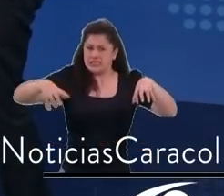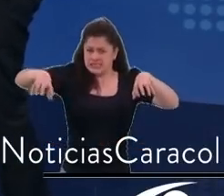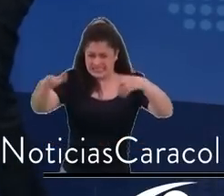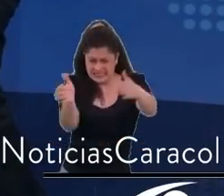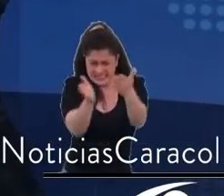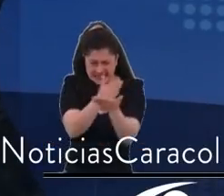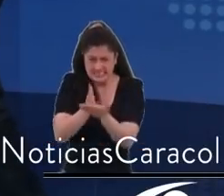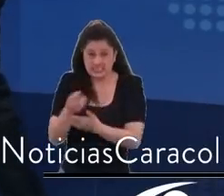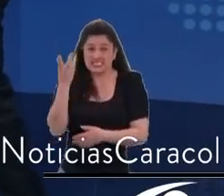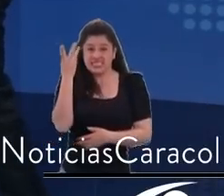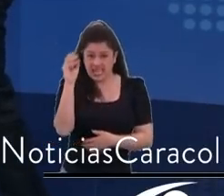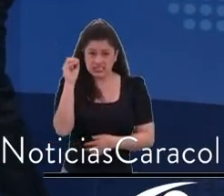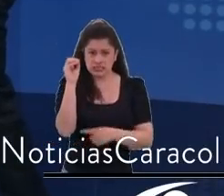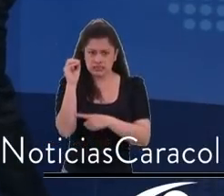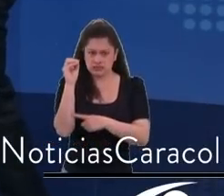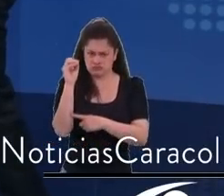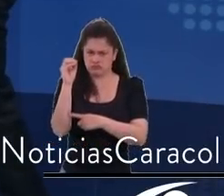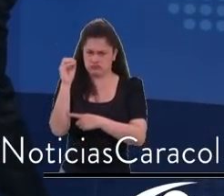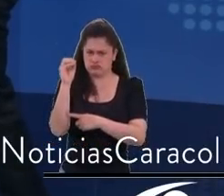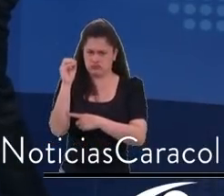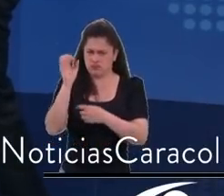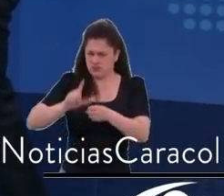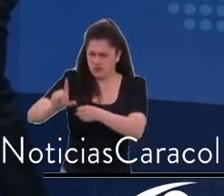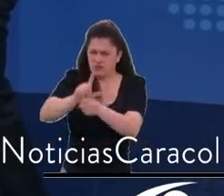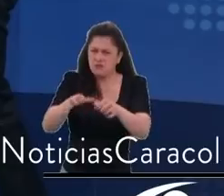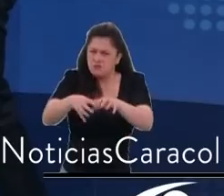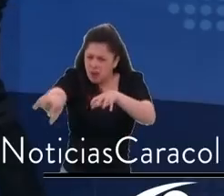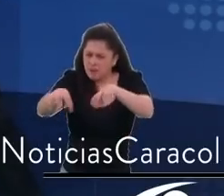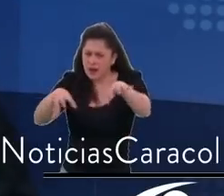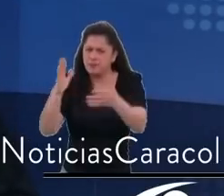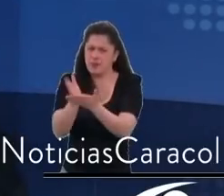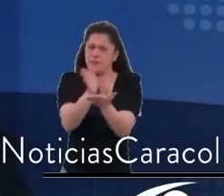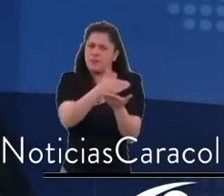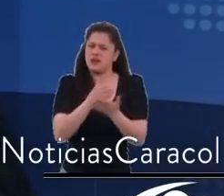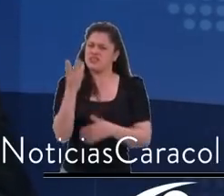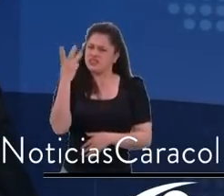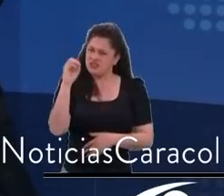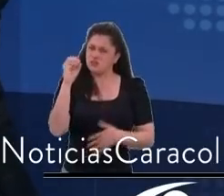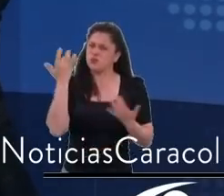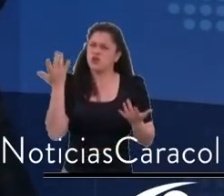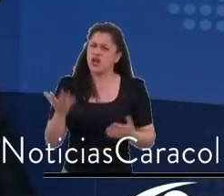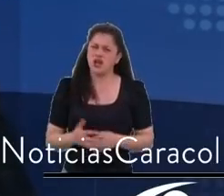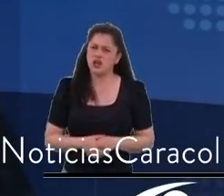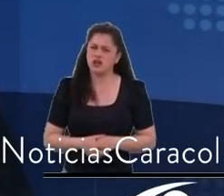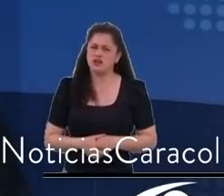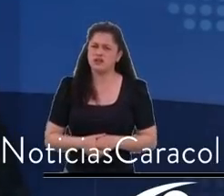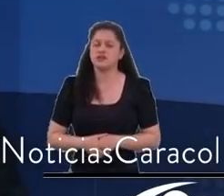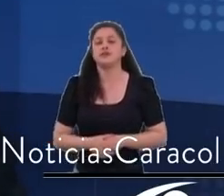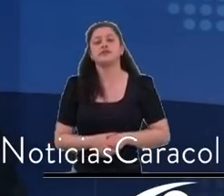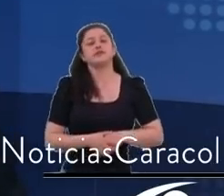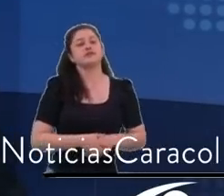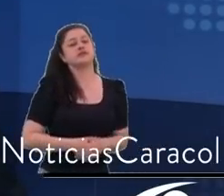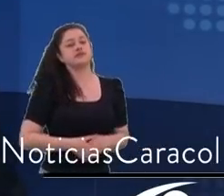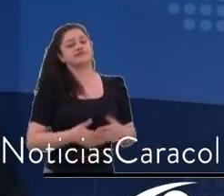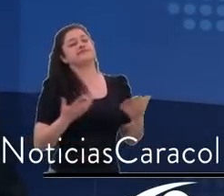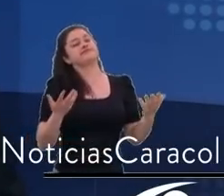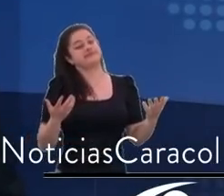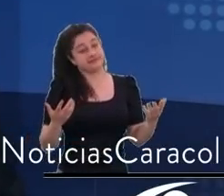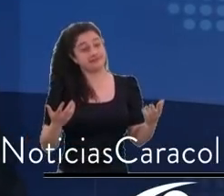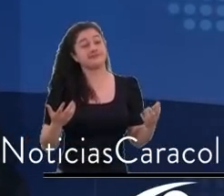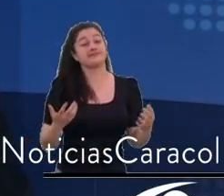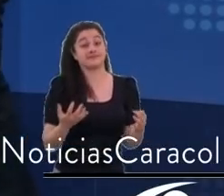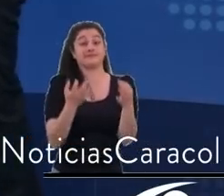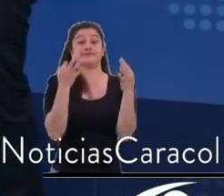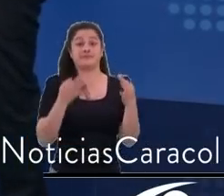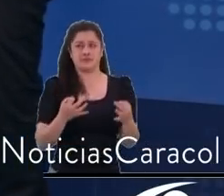¿Por qué? Y de una se le formulo la crítica que le hacen. ¿No es eso aumentar la burocracia? ¿No es eso destinar más plata a la